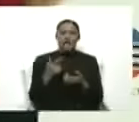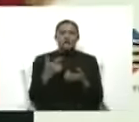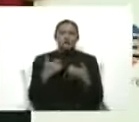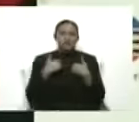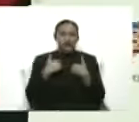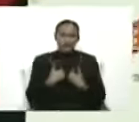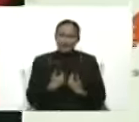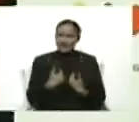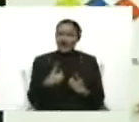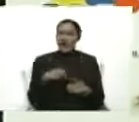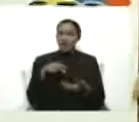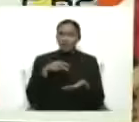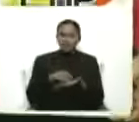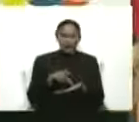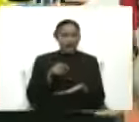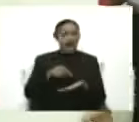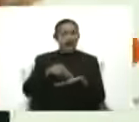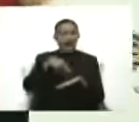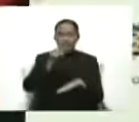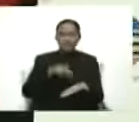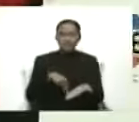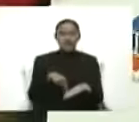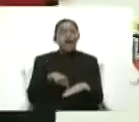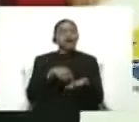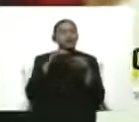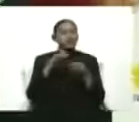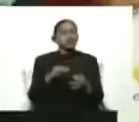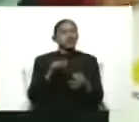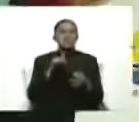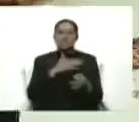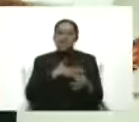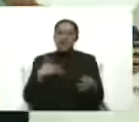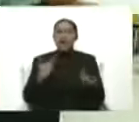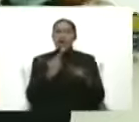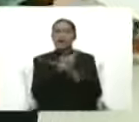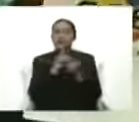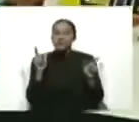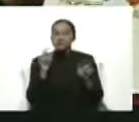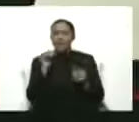y son los que llegan a firmar y no les cuesta nada, los valientes.